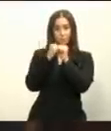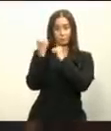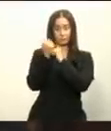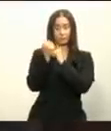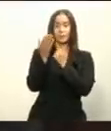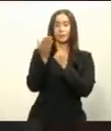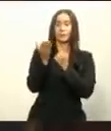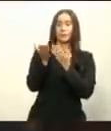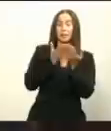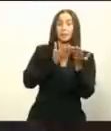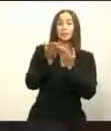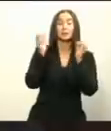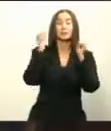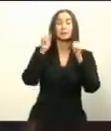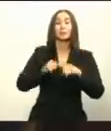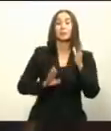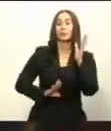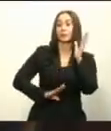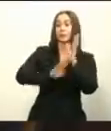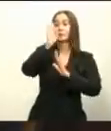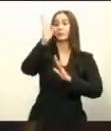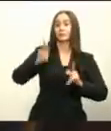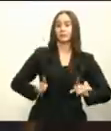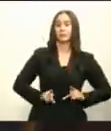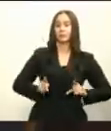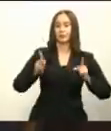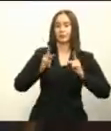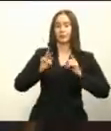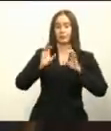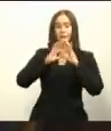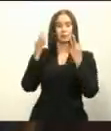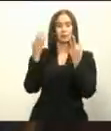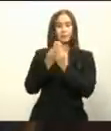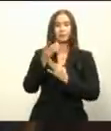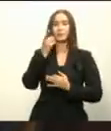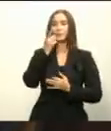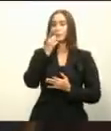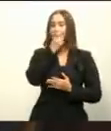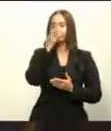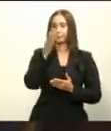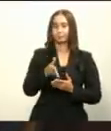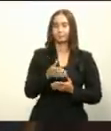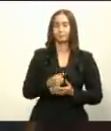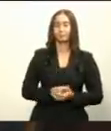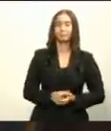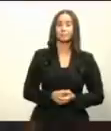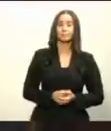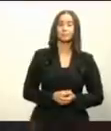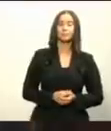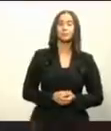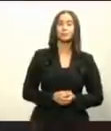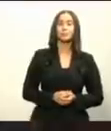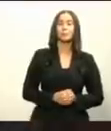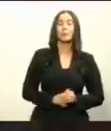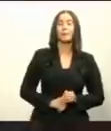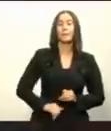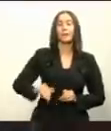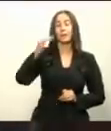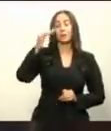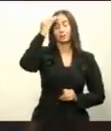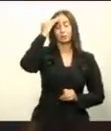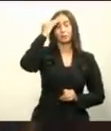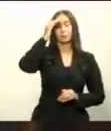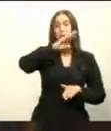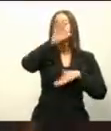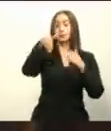que permiten elevar la calidad de vida de nuestra gente. Estoy seguro de que todos podemos hacer del derecho a la